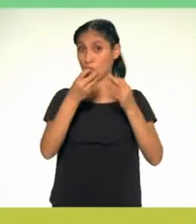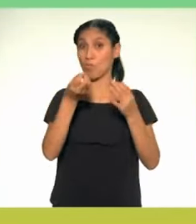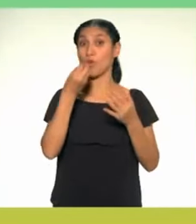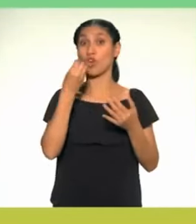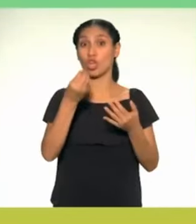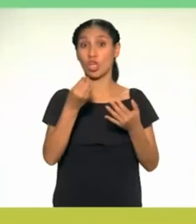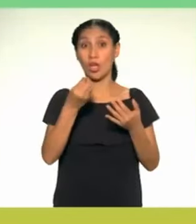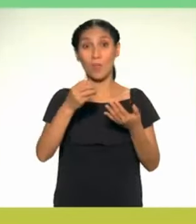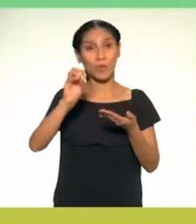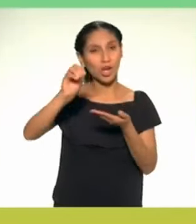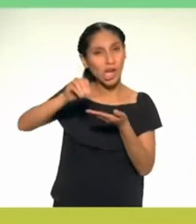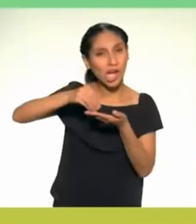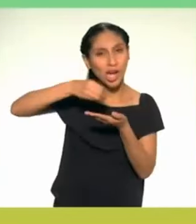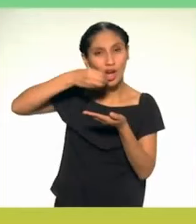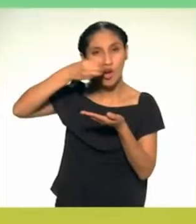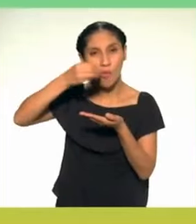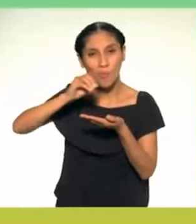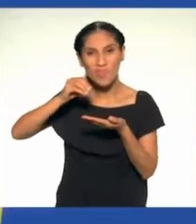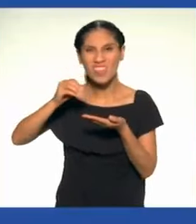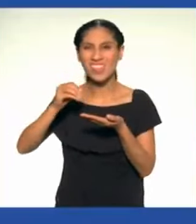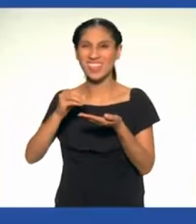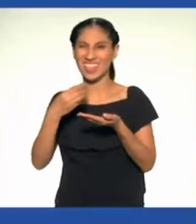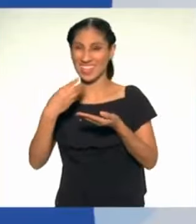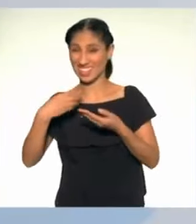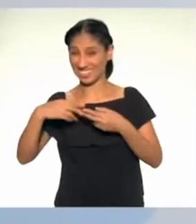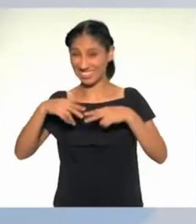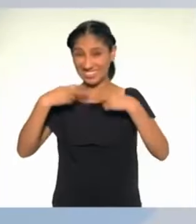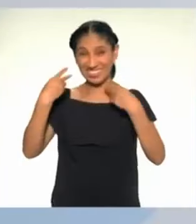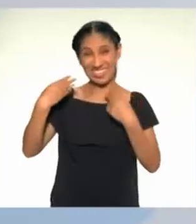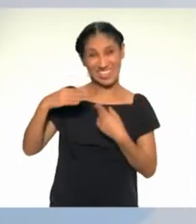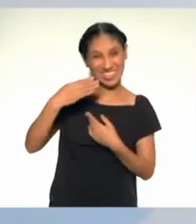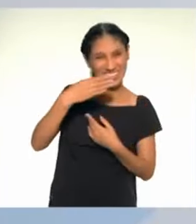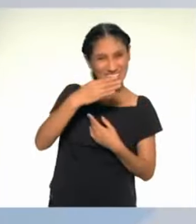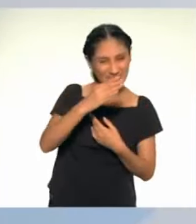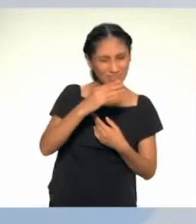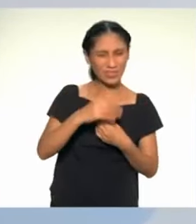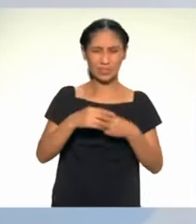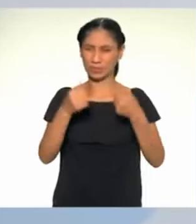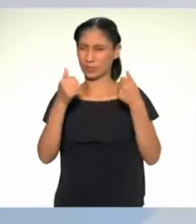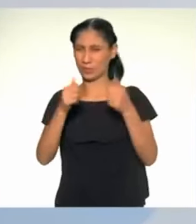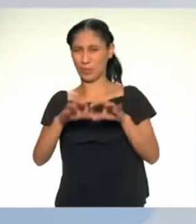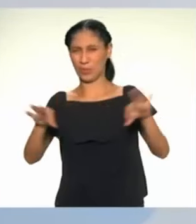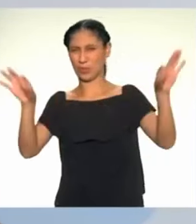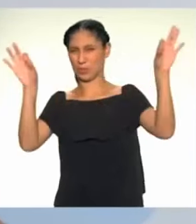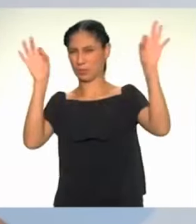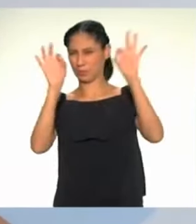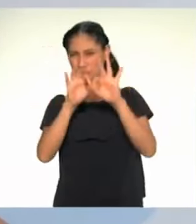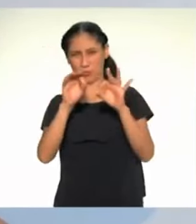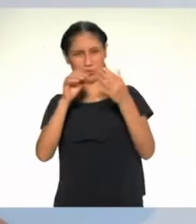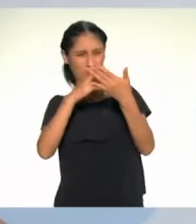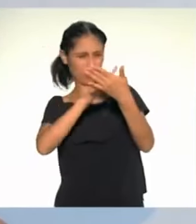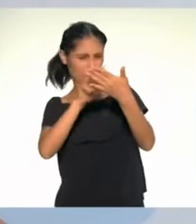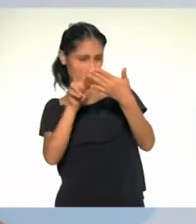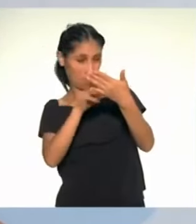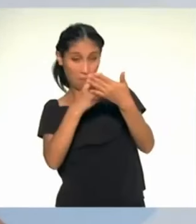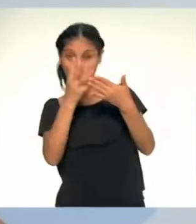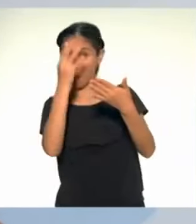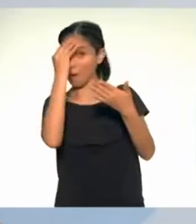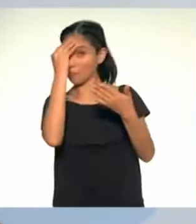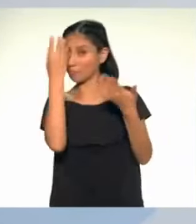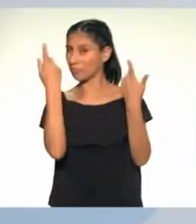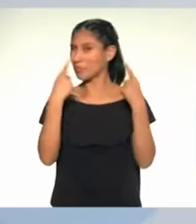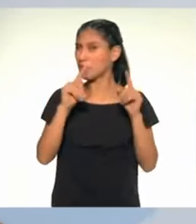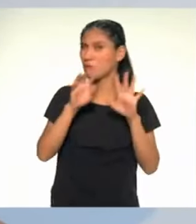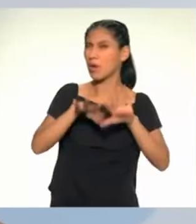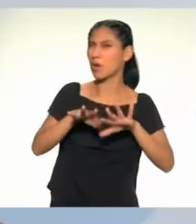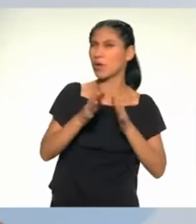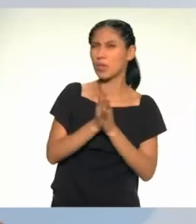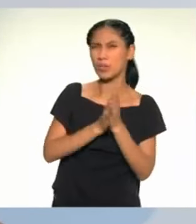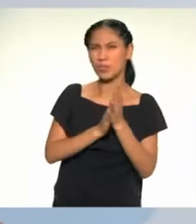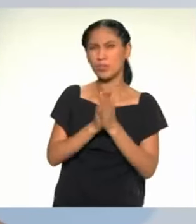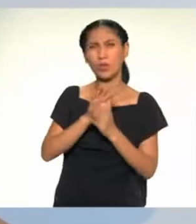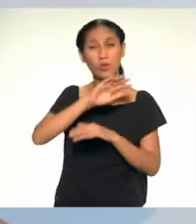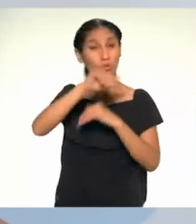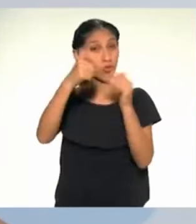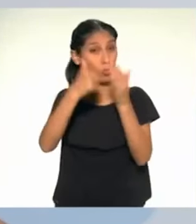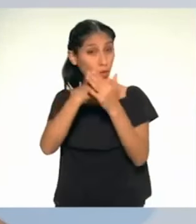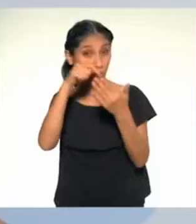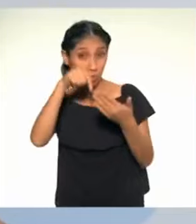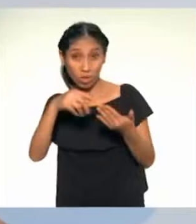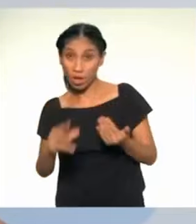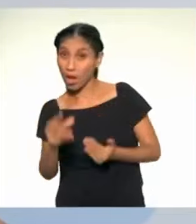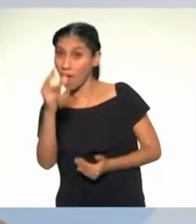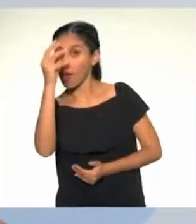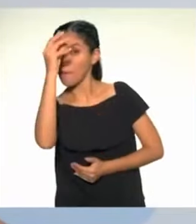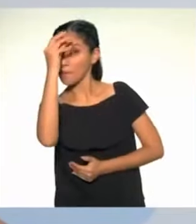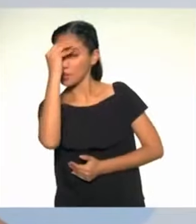manglar y el turismo. ¡Qué importante saber todo esto! Pero, ¿cómo aplico estos conocimientos